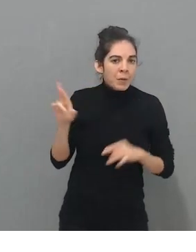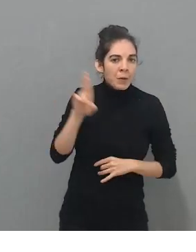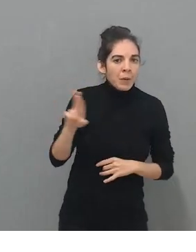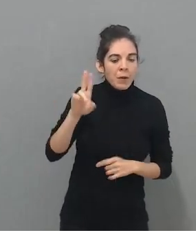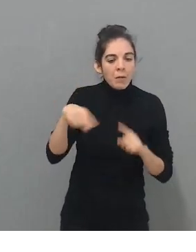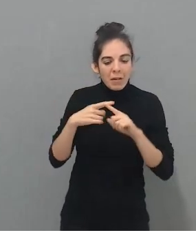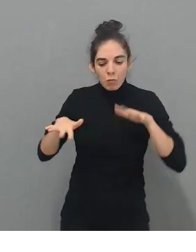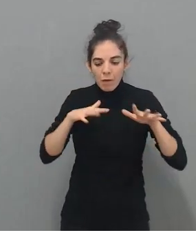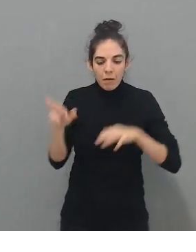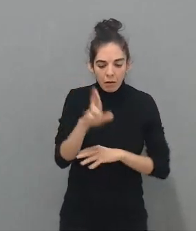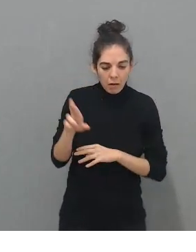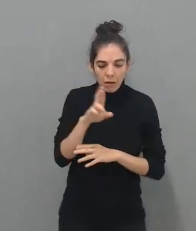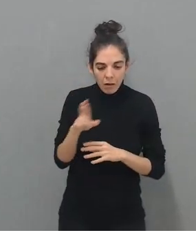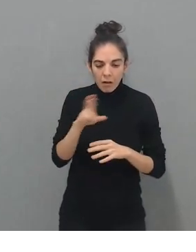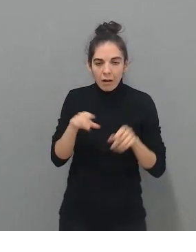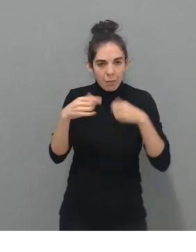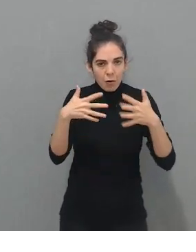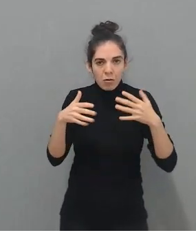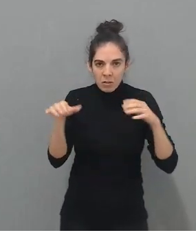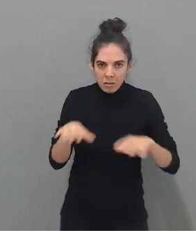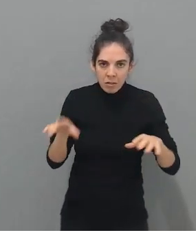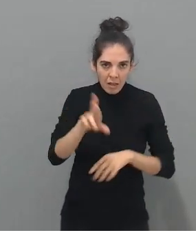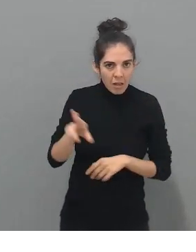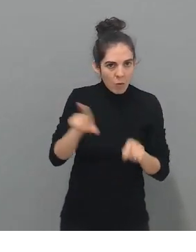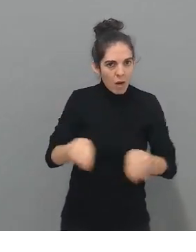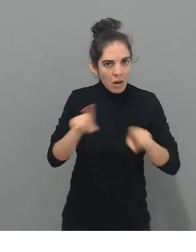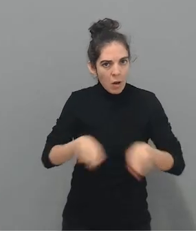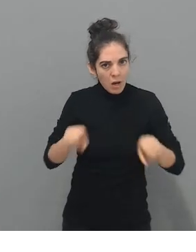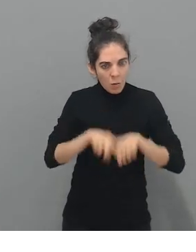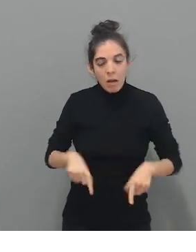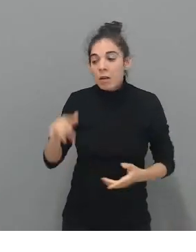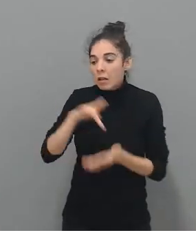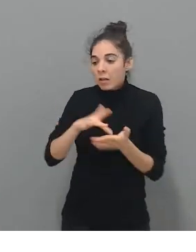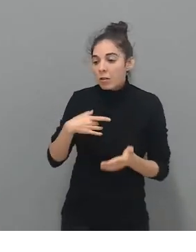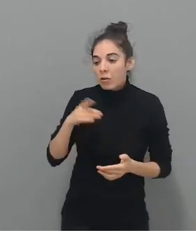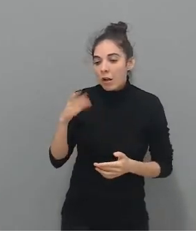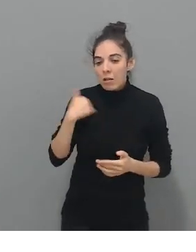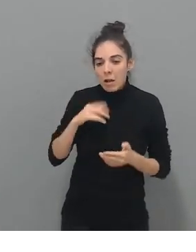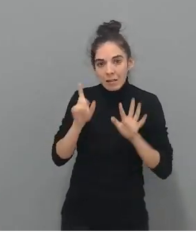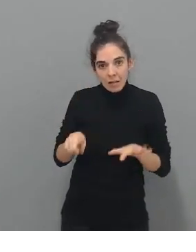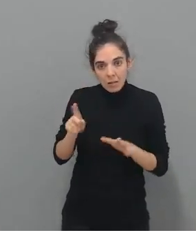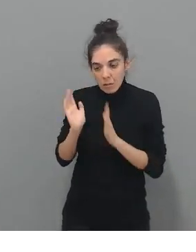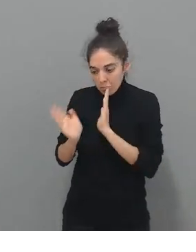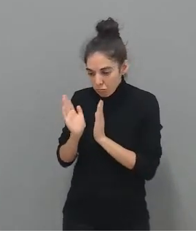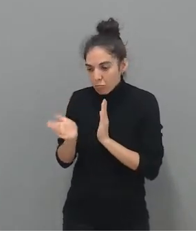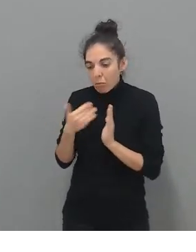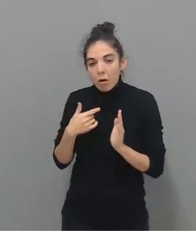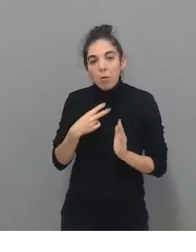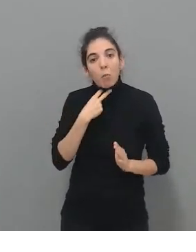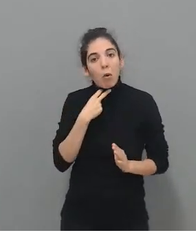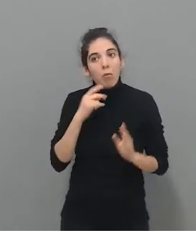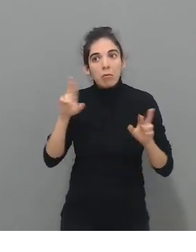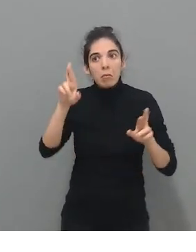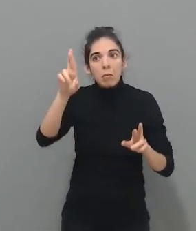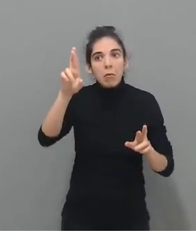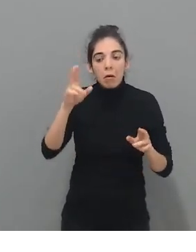de sus manos. Después de seis meses está trabajando con Minifunky, las ecolalias han desaparecido y las estereotipias